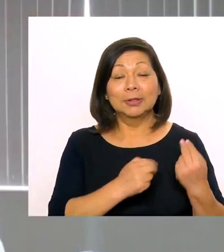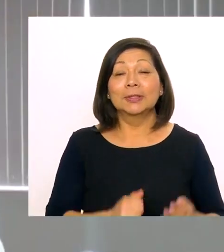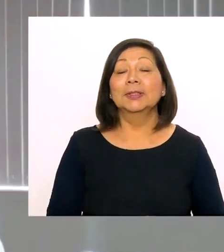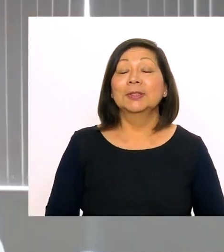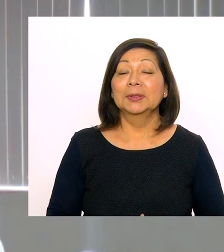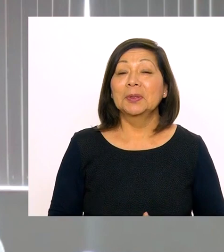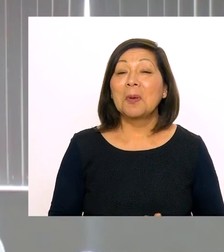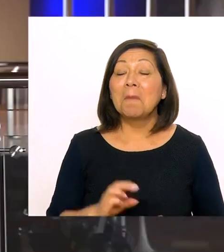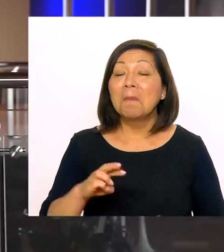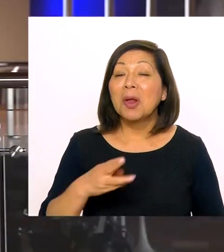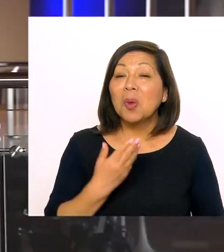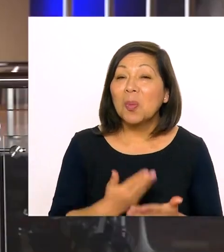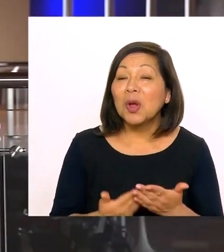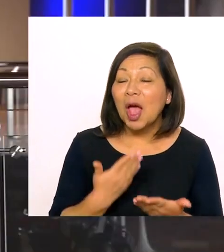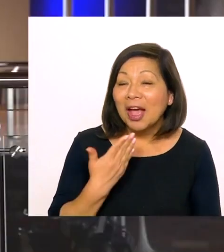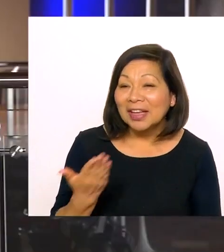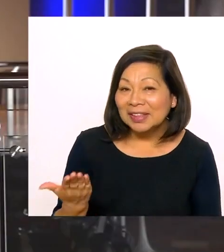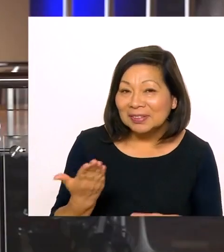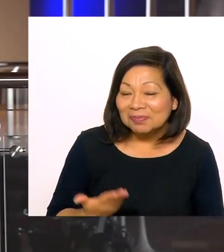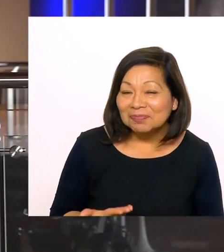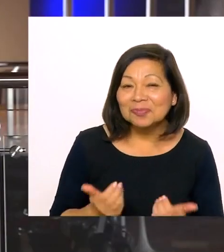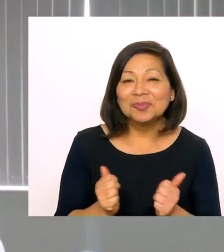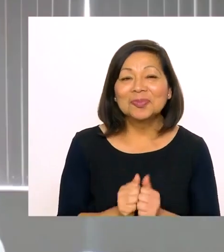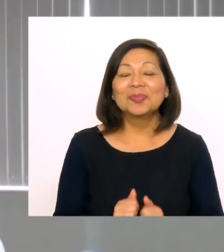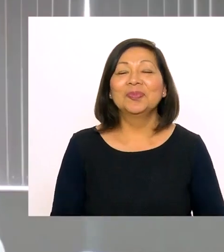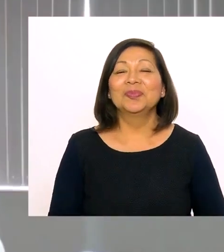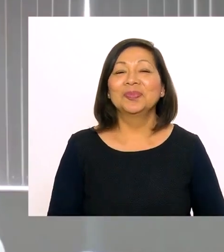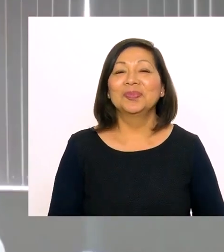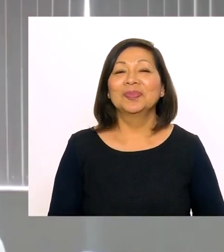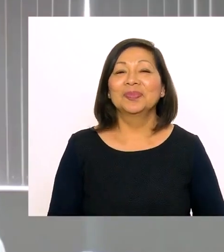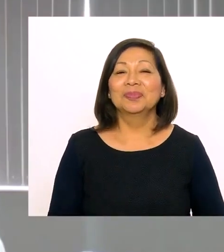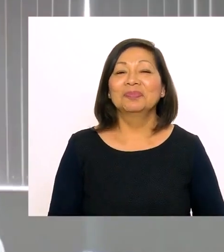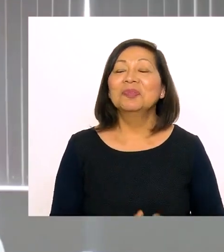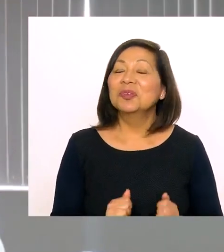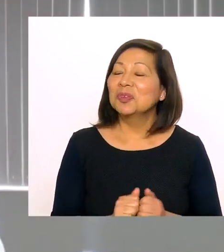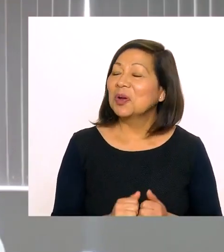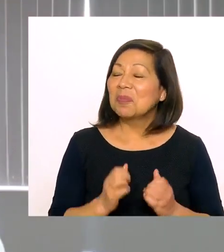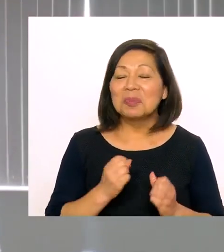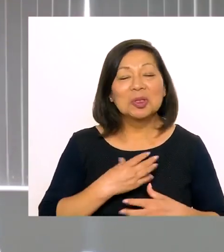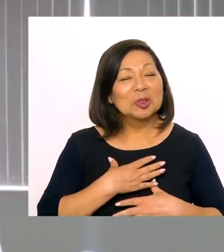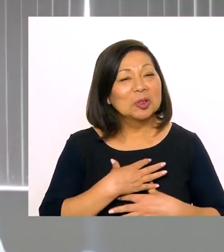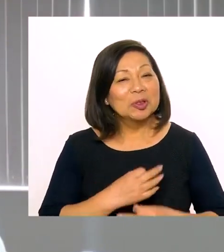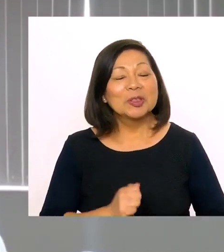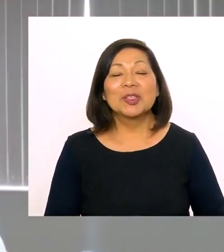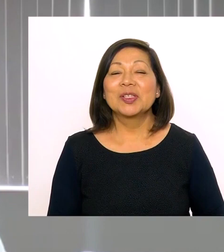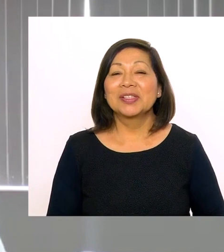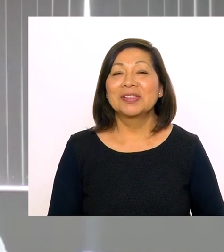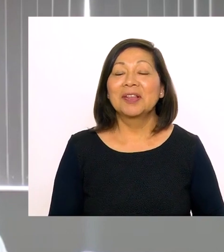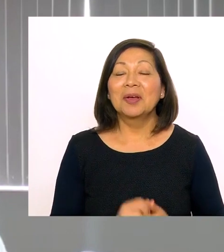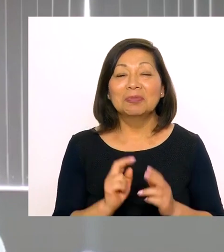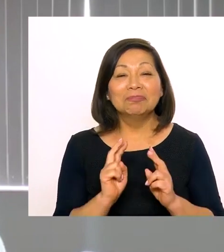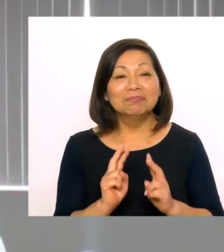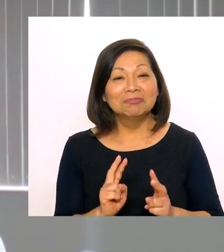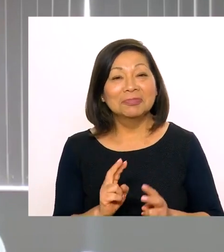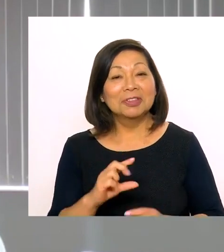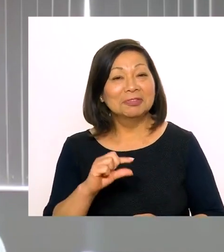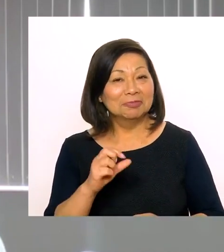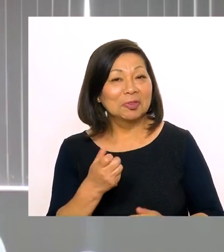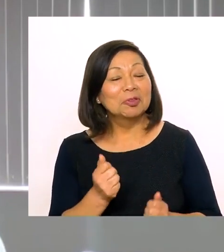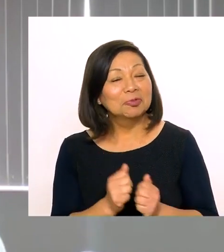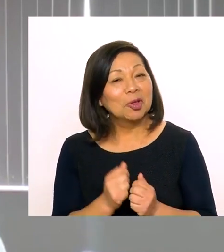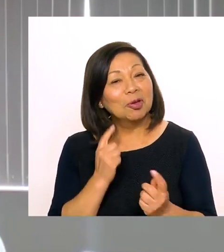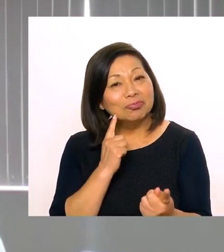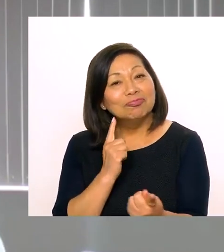esta institución. Mario, muchísimas gracias por estar con nosotros. Para mí es un gusto apreciar a Gina